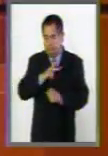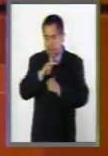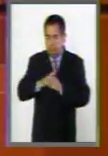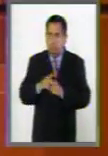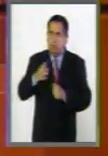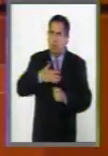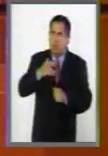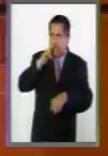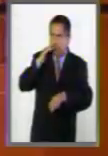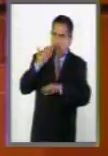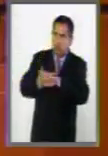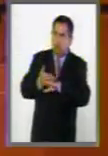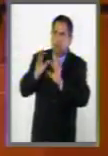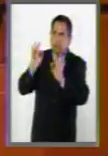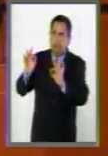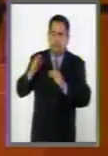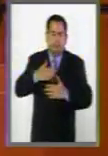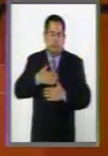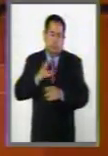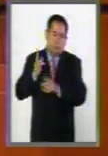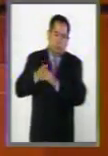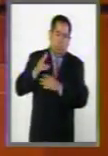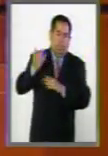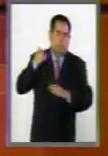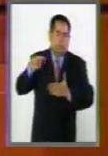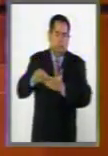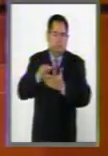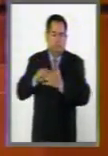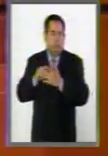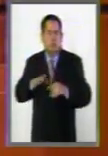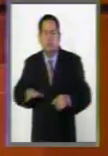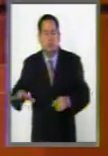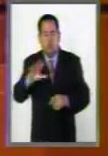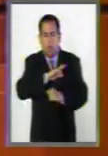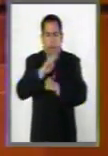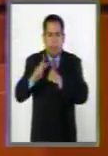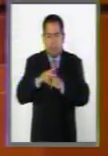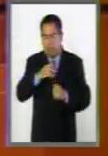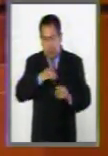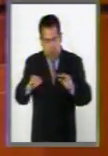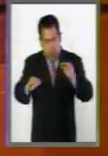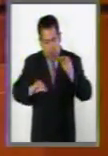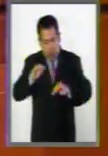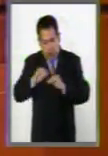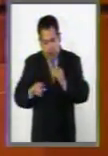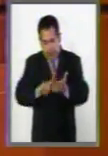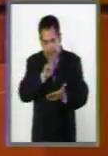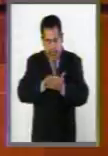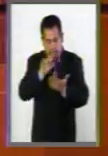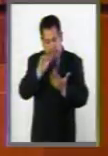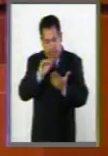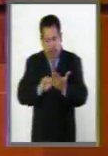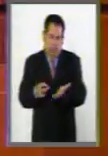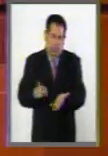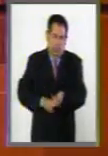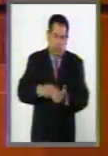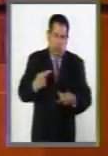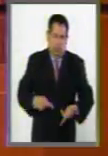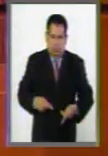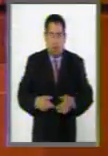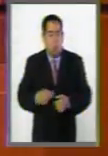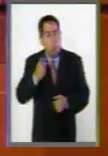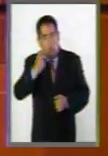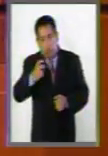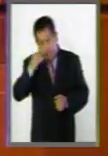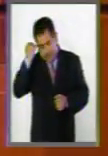con responsabilidad los compromisos que todo Estado debe establecer en su legislación interna. Por ello,